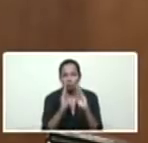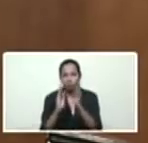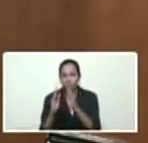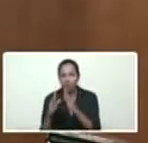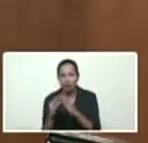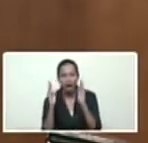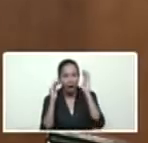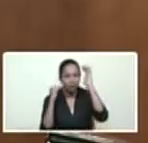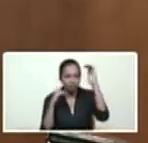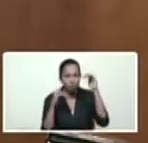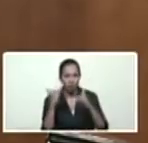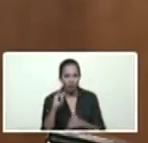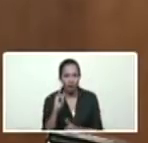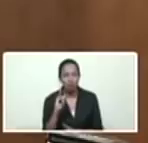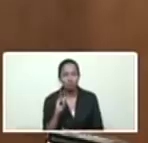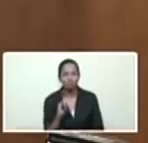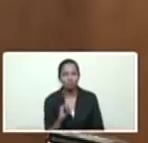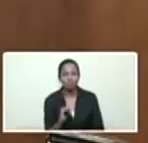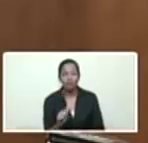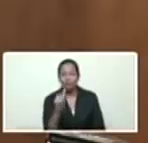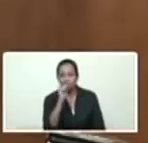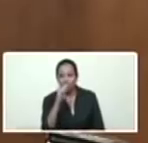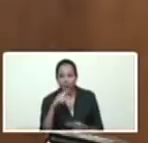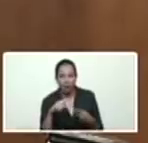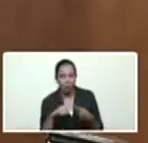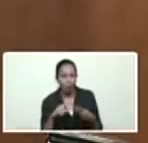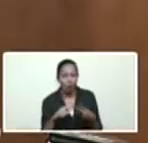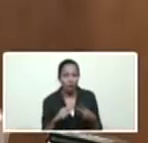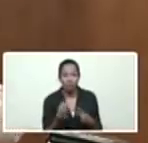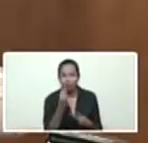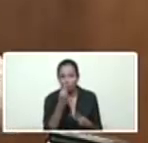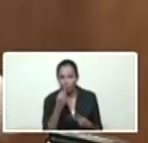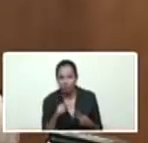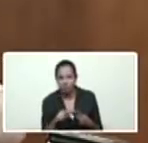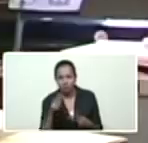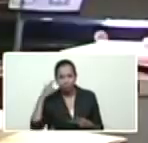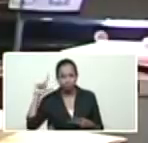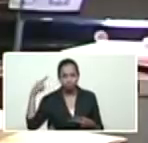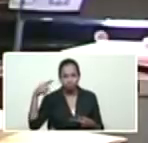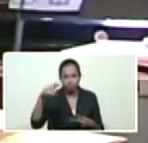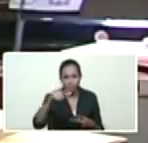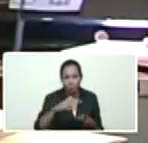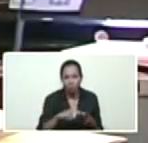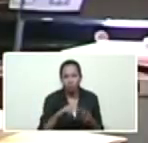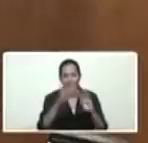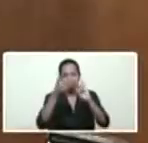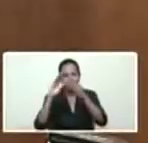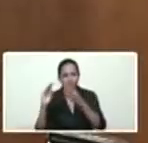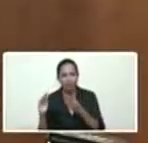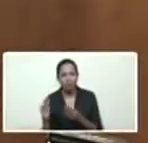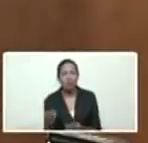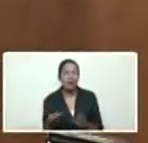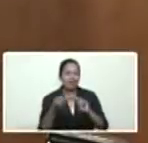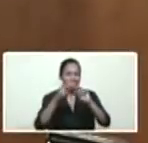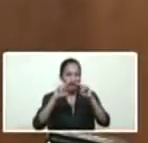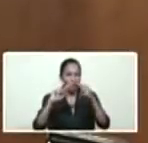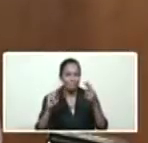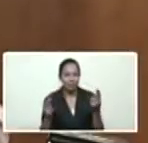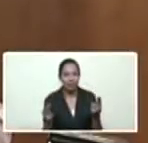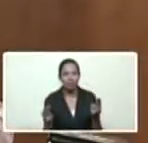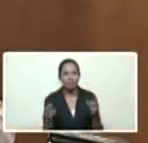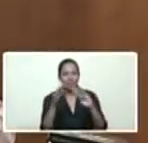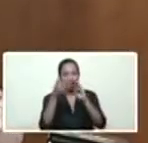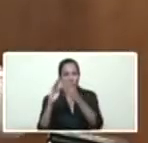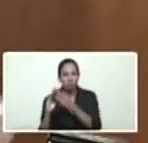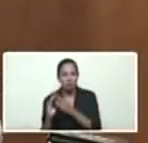atención del agua, del alimento, del transporte, de la comunidad, de la paz de la comunidad, así que creo